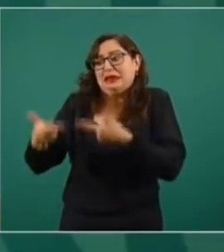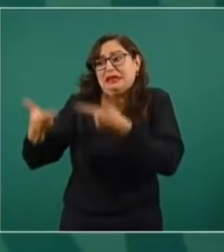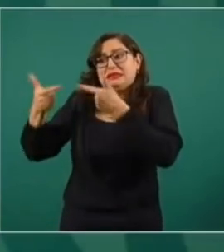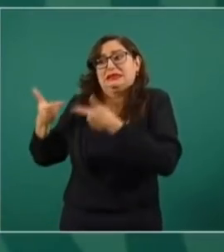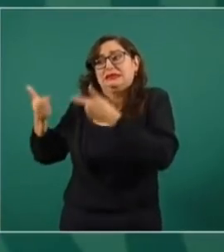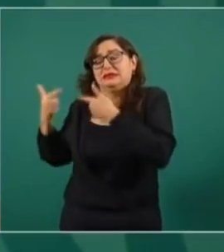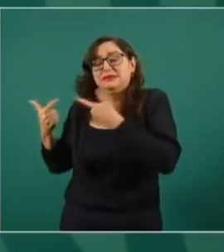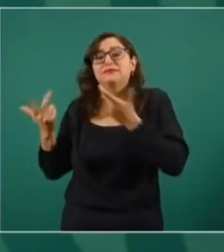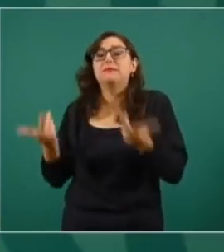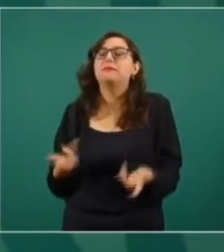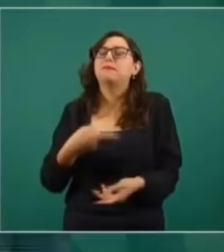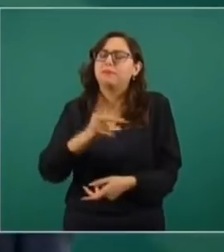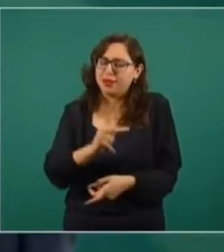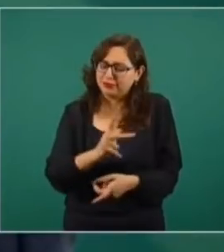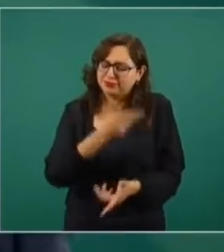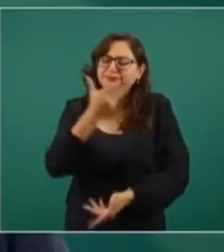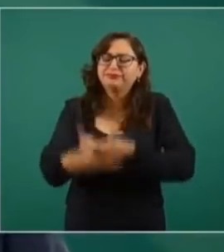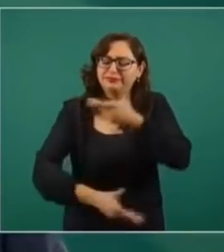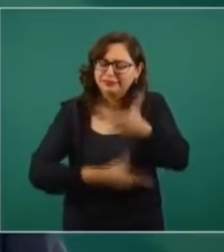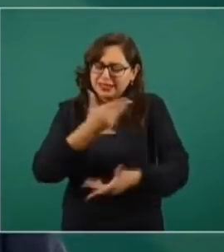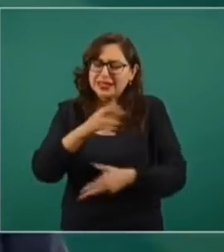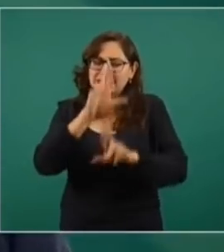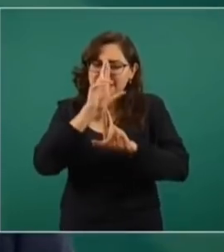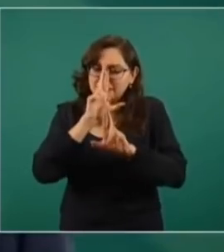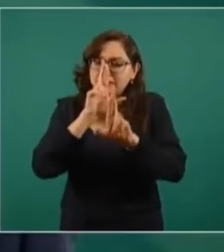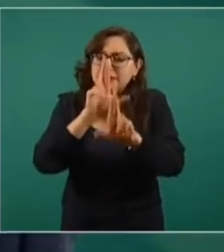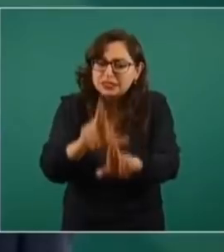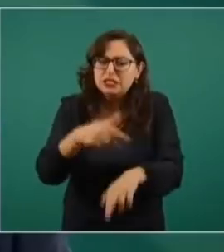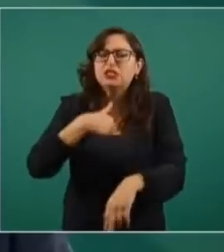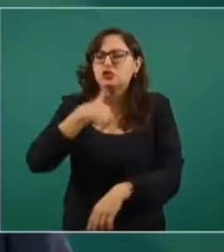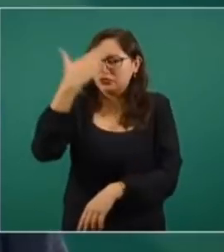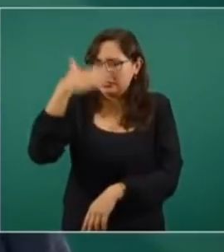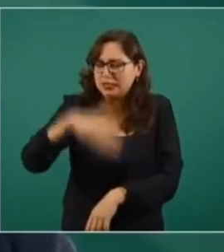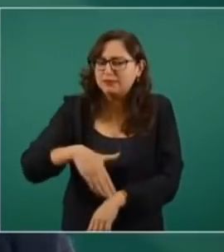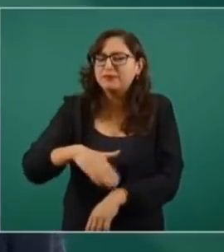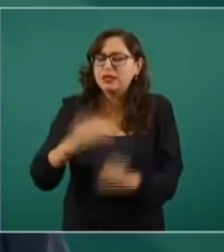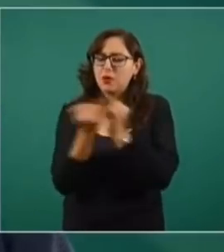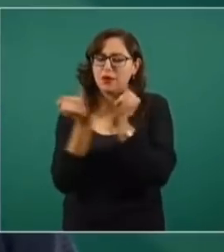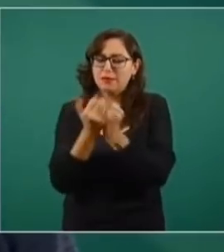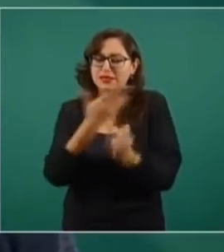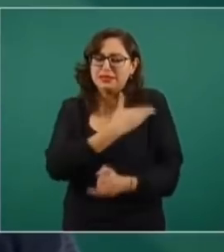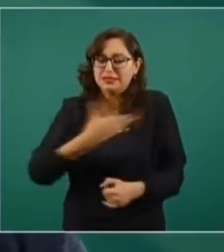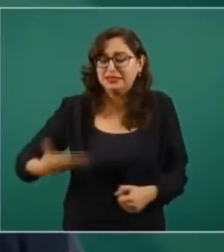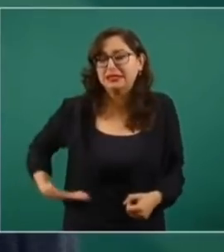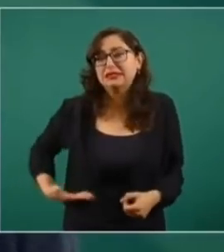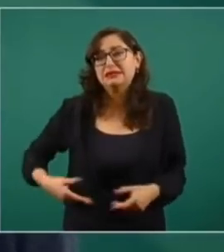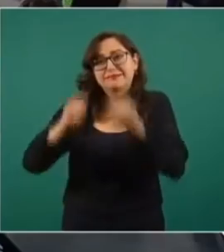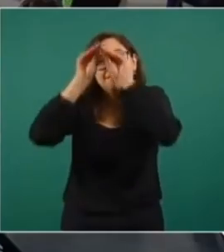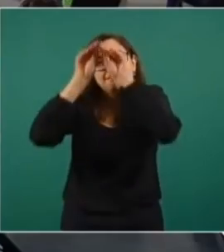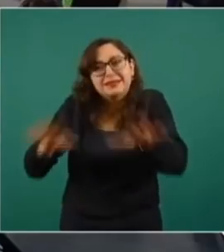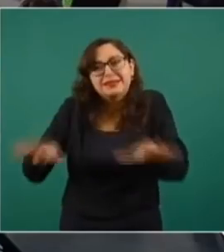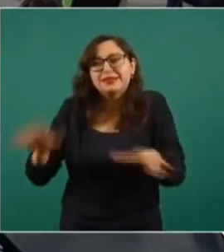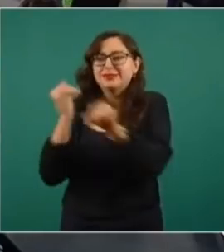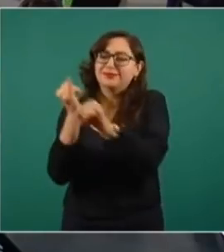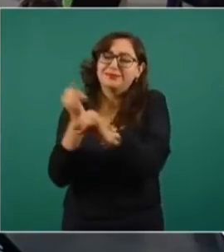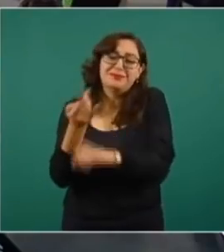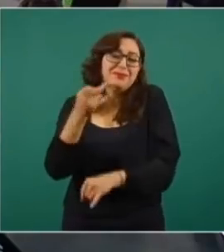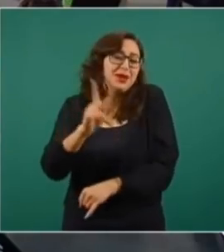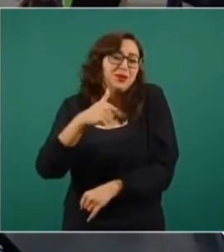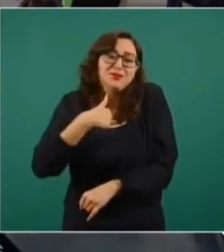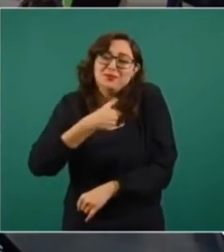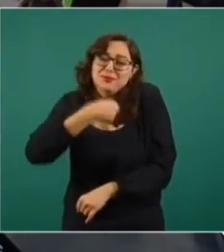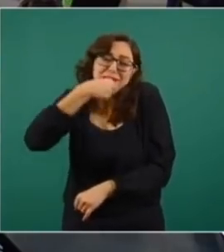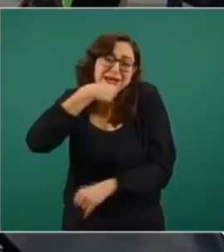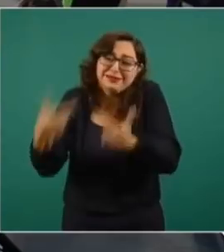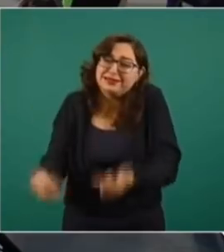y sé, como dice el presidente, benditas redes sociales. Pero pues soy de otra generación. Gracias, secretaria. Mire,